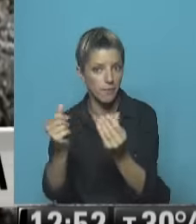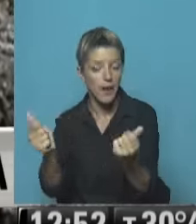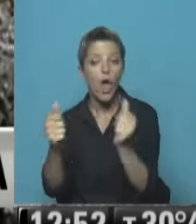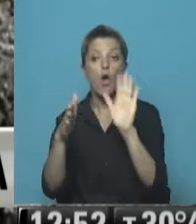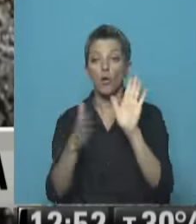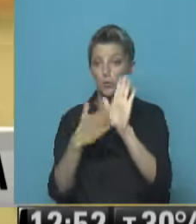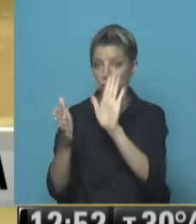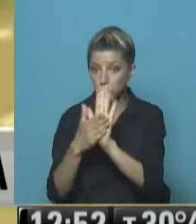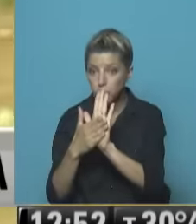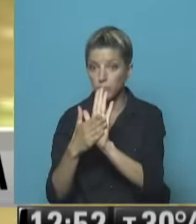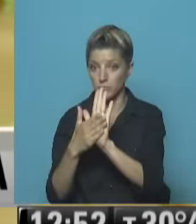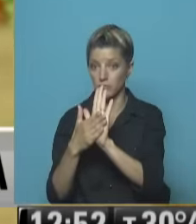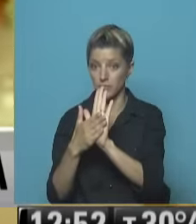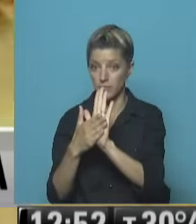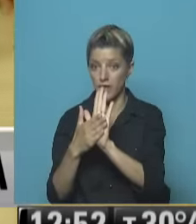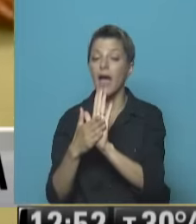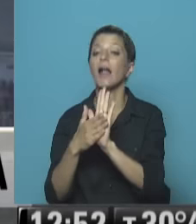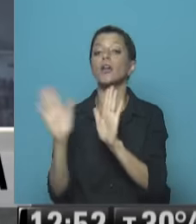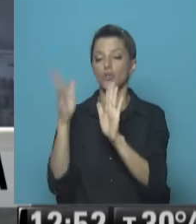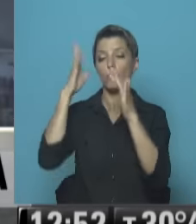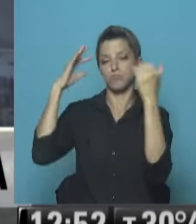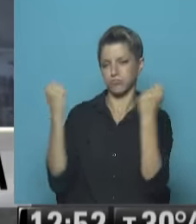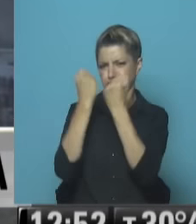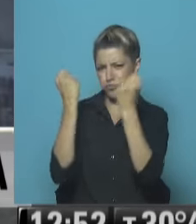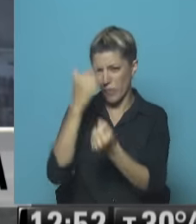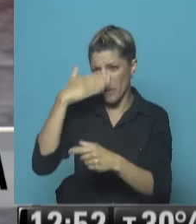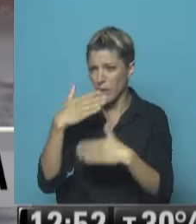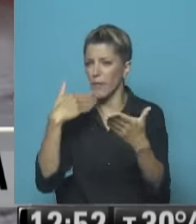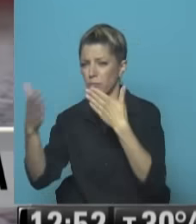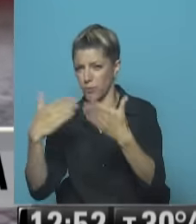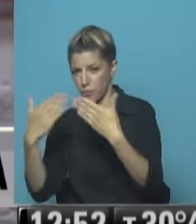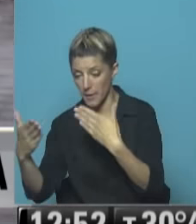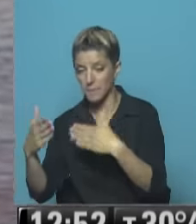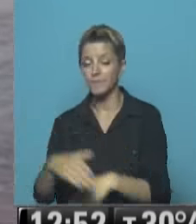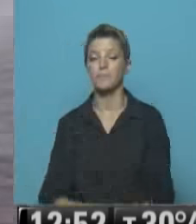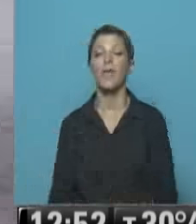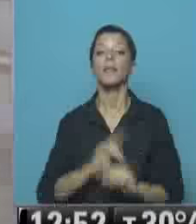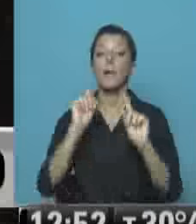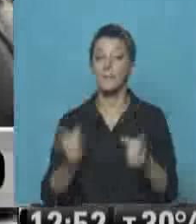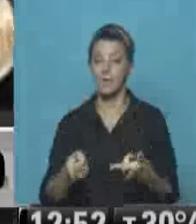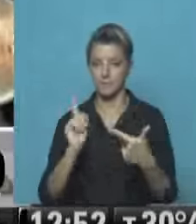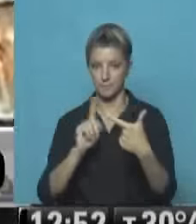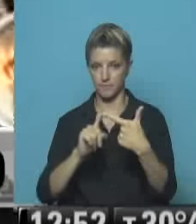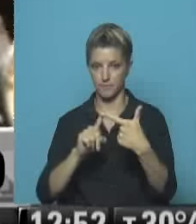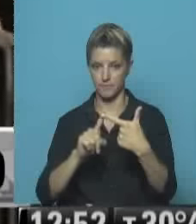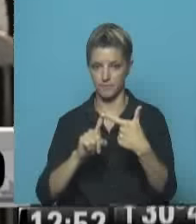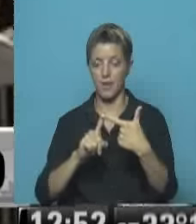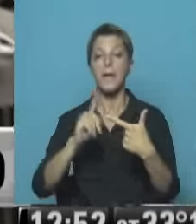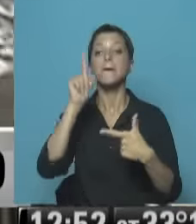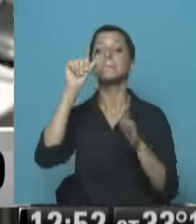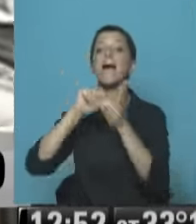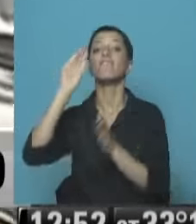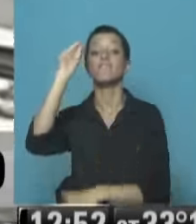documento Conjunto Al que se arribó Luego de una Trabajosa negociación Y además Brasil